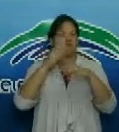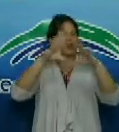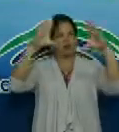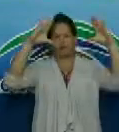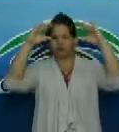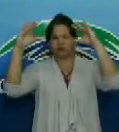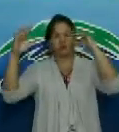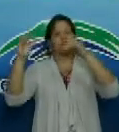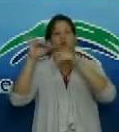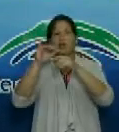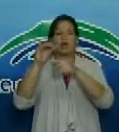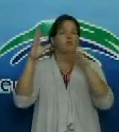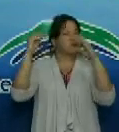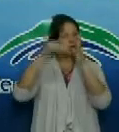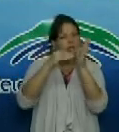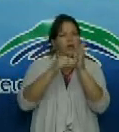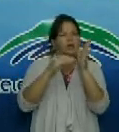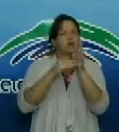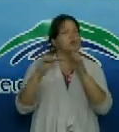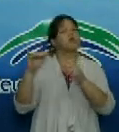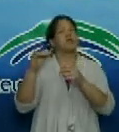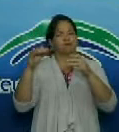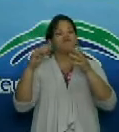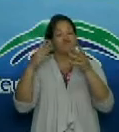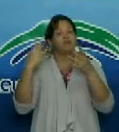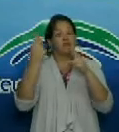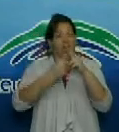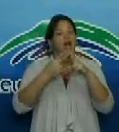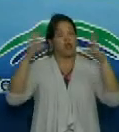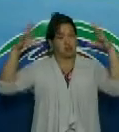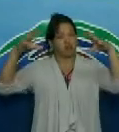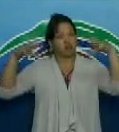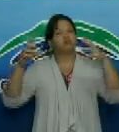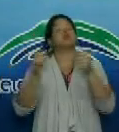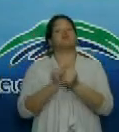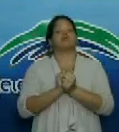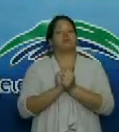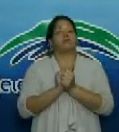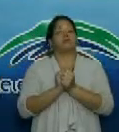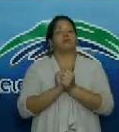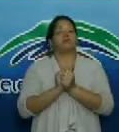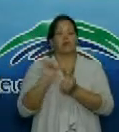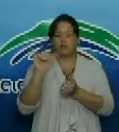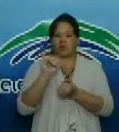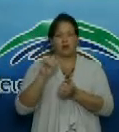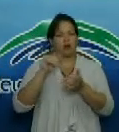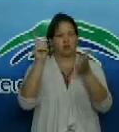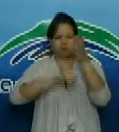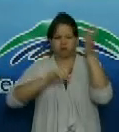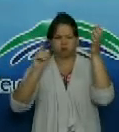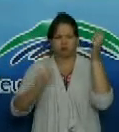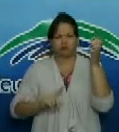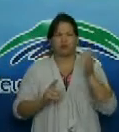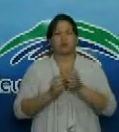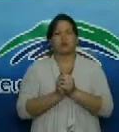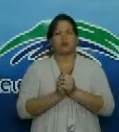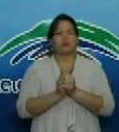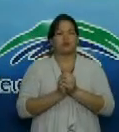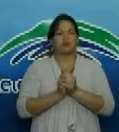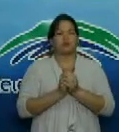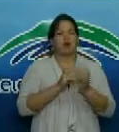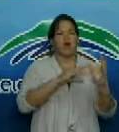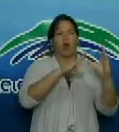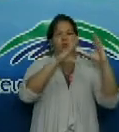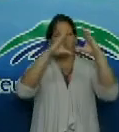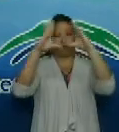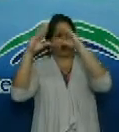intercalándose en la tarde con la ocurrencia de numerosos chubascos lluvias y actividad eléctrica que se extenderán hasta el periodo de la